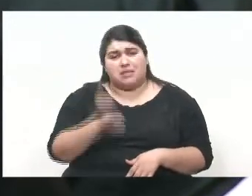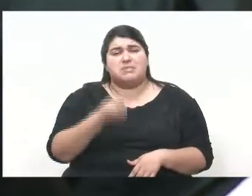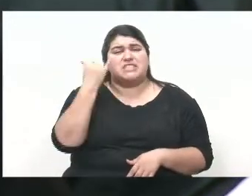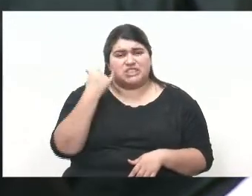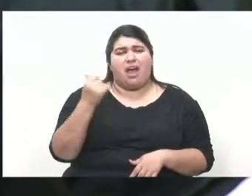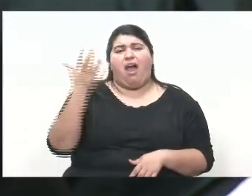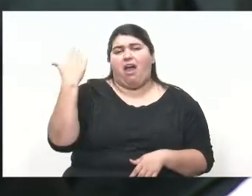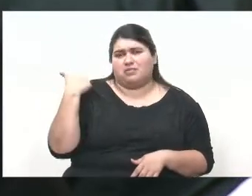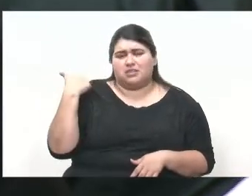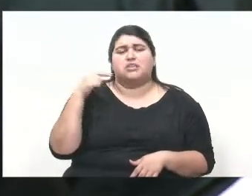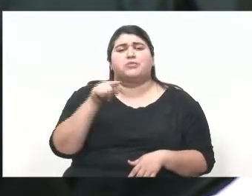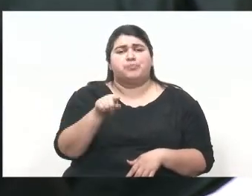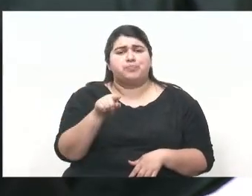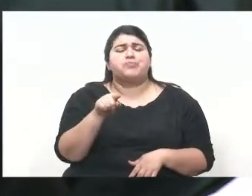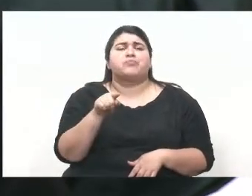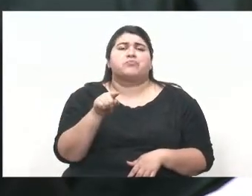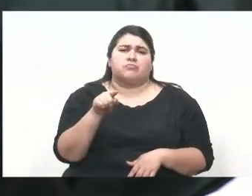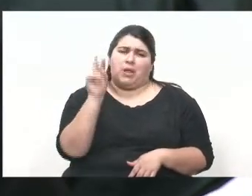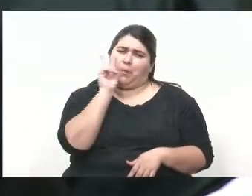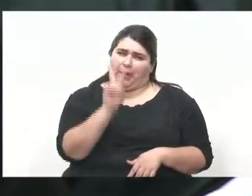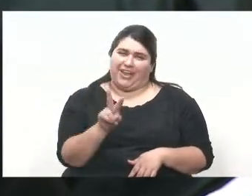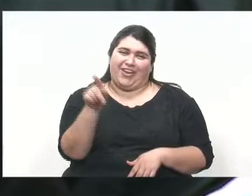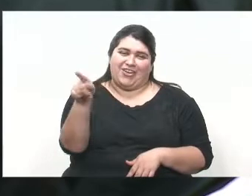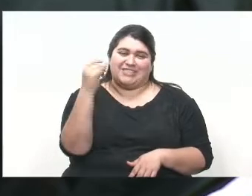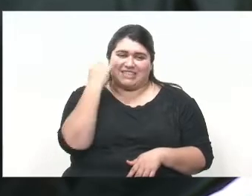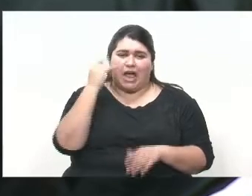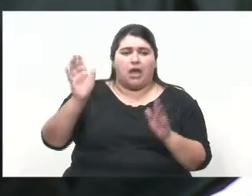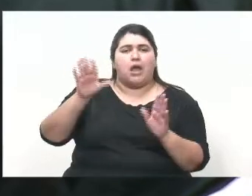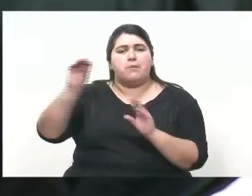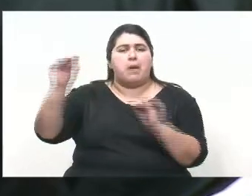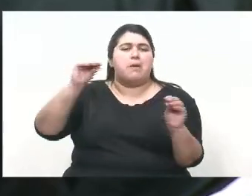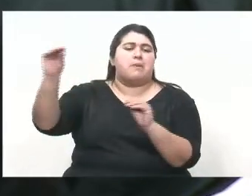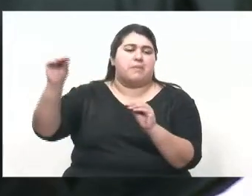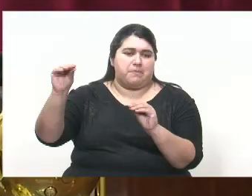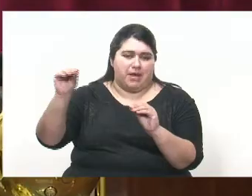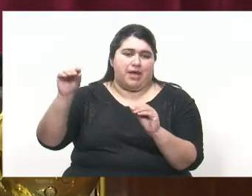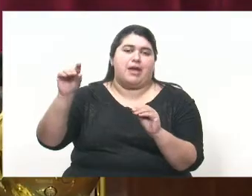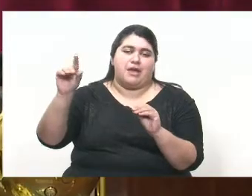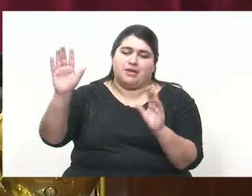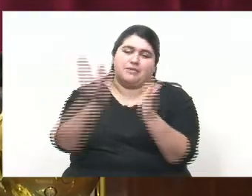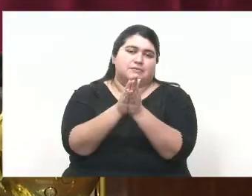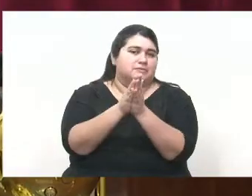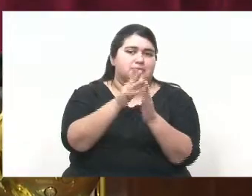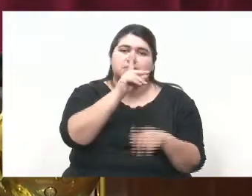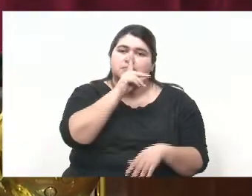protagonismo... Bueno, veo que allá la senadora... Silencio, por favor. Rosada. Silencio, por favor.